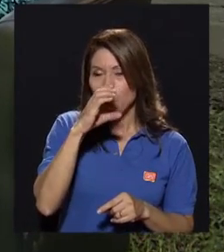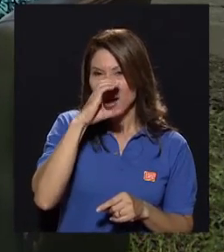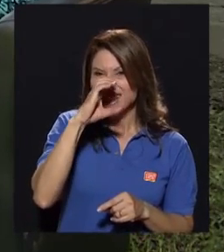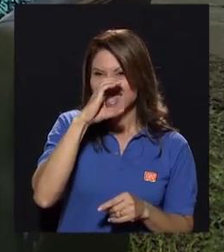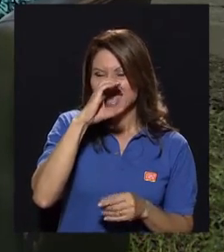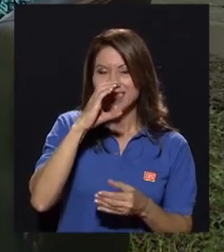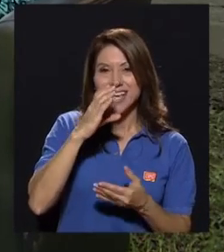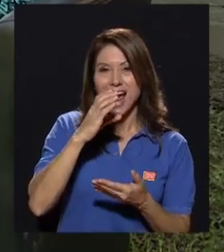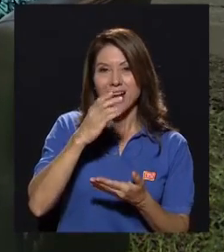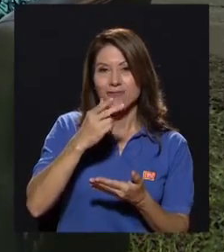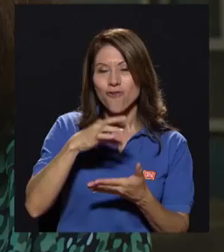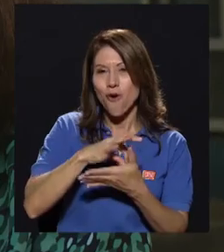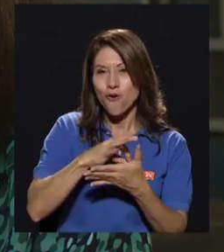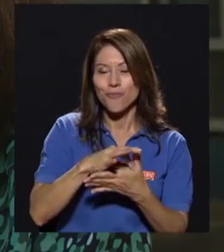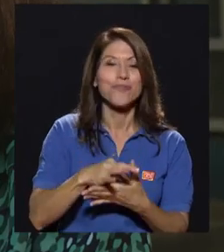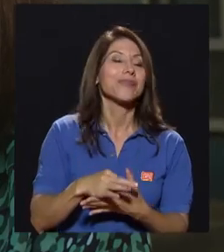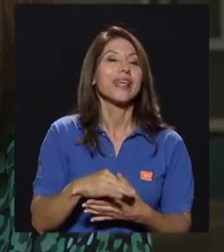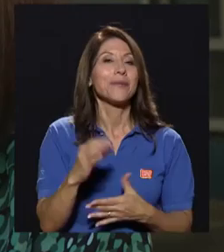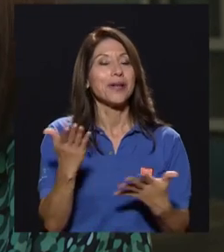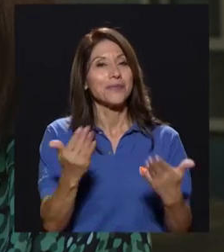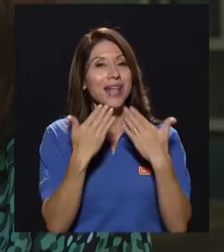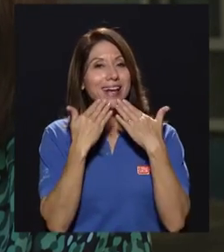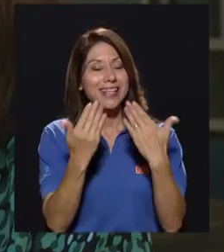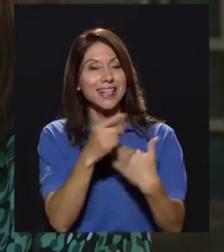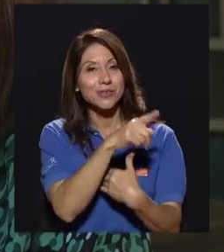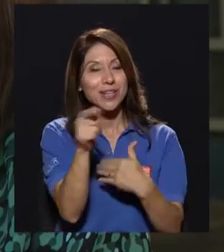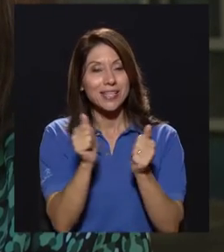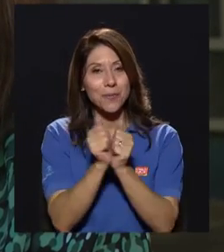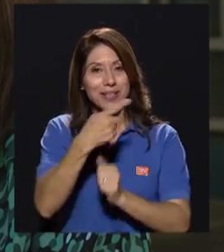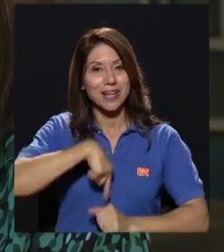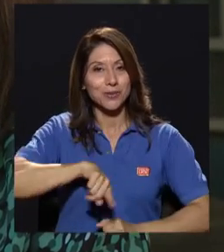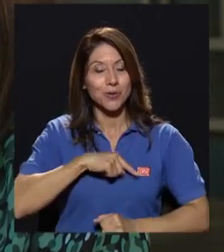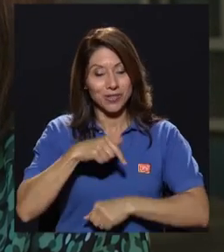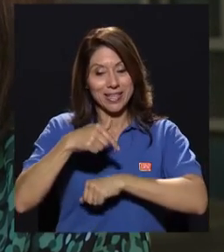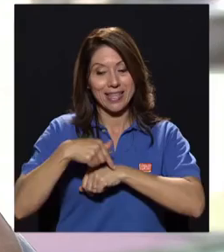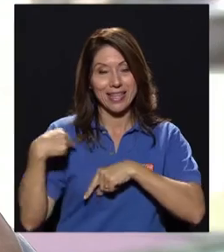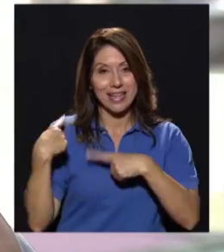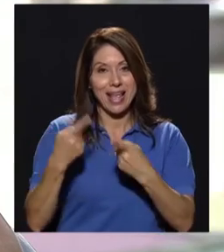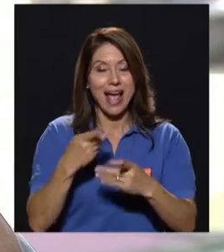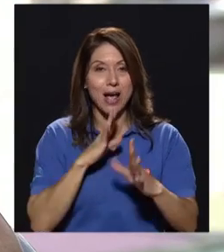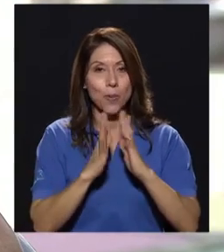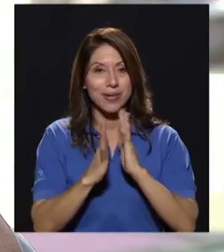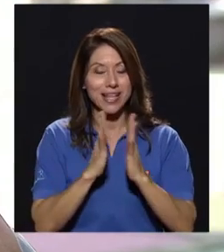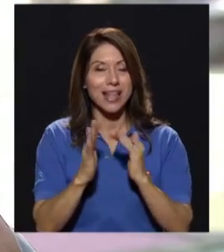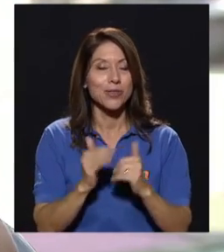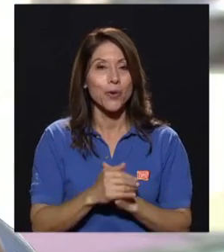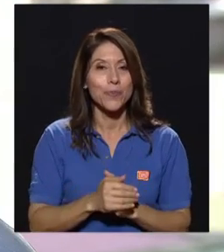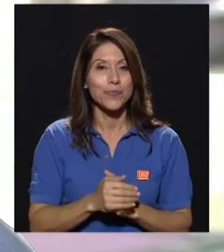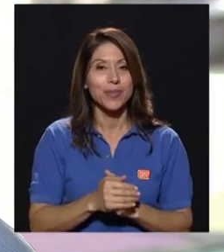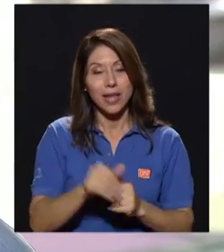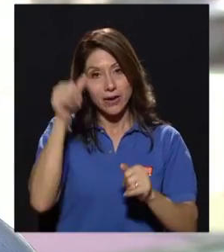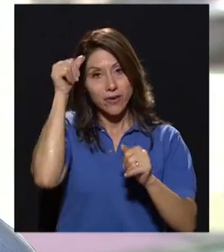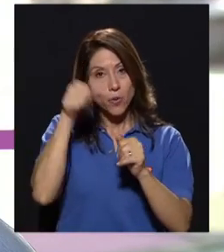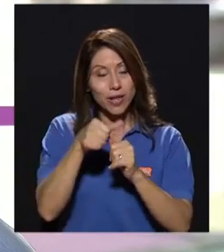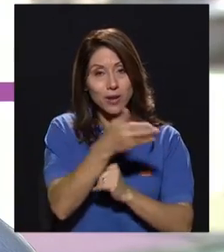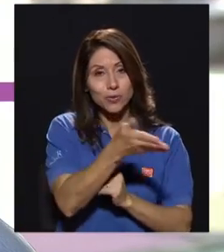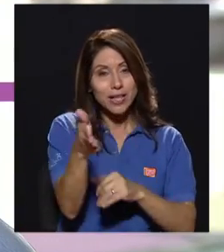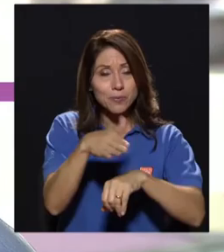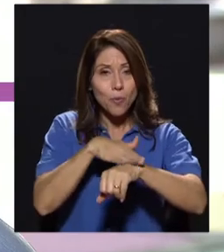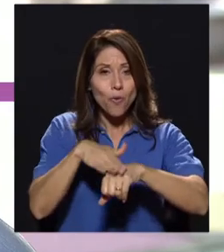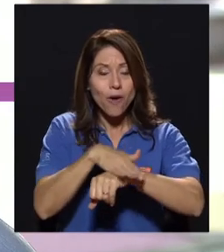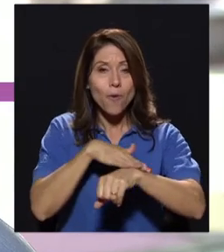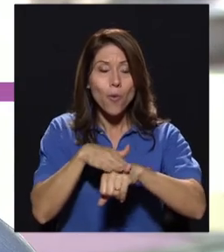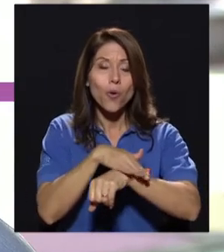agradecerles, agradecerles su compañía en este ratito que estuvimos conversando. Recordarles,